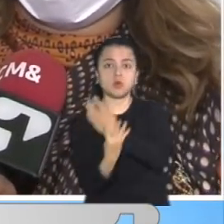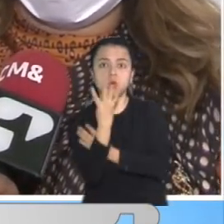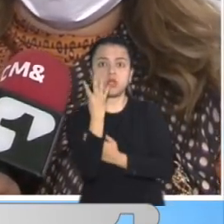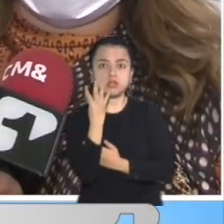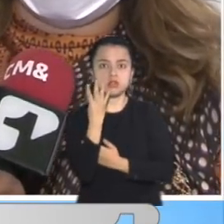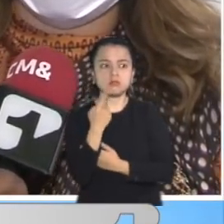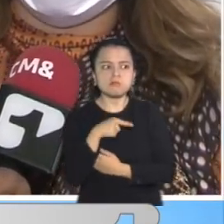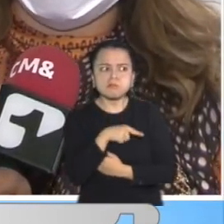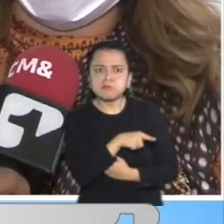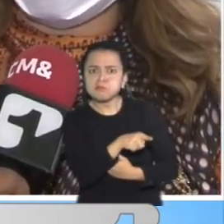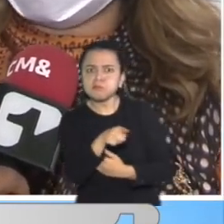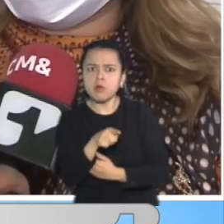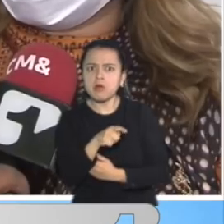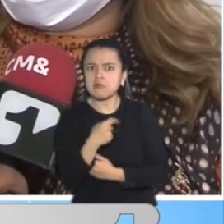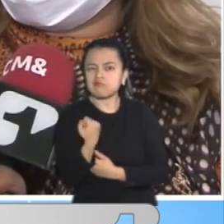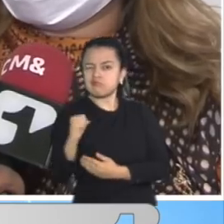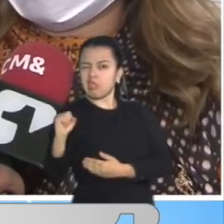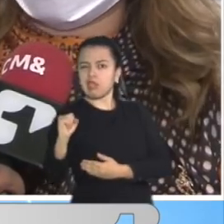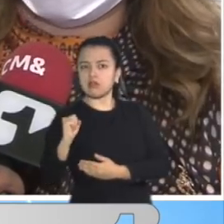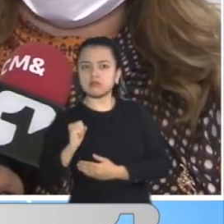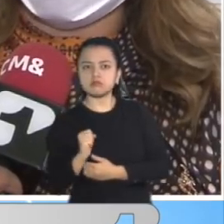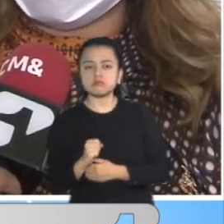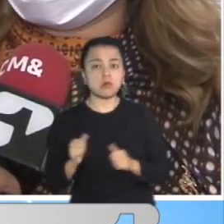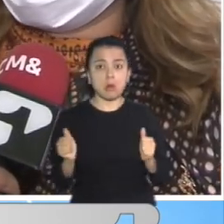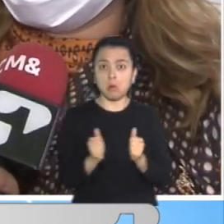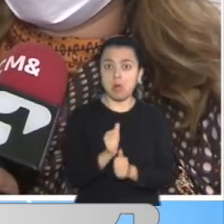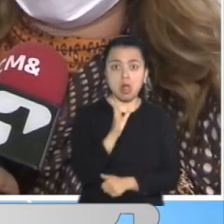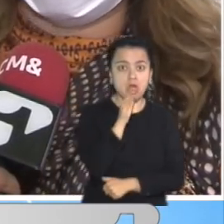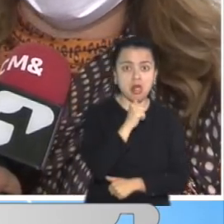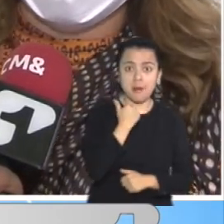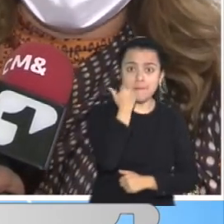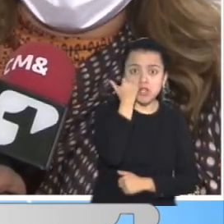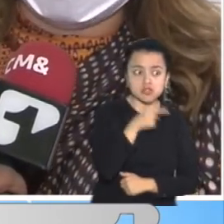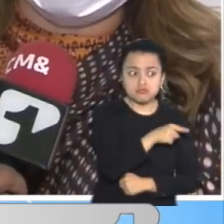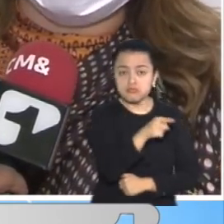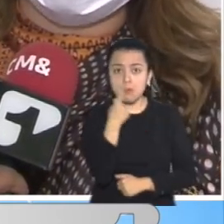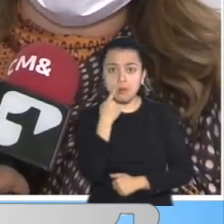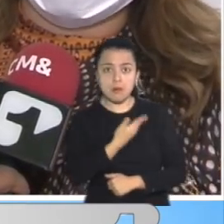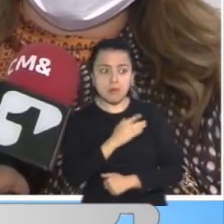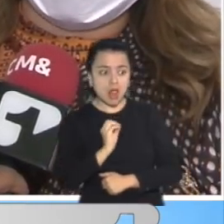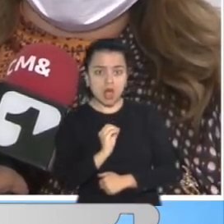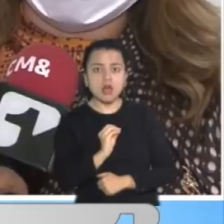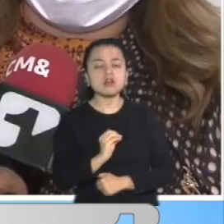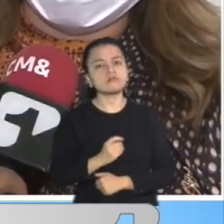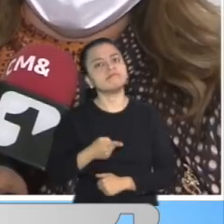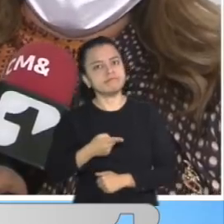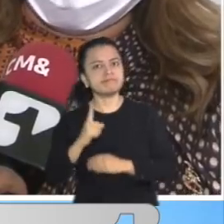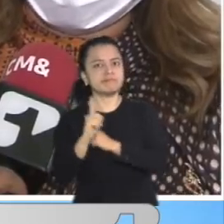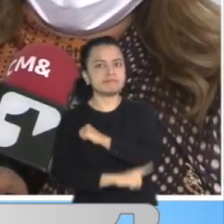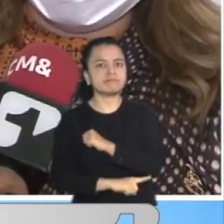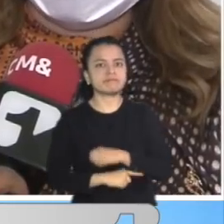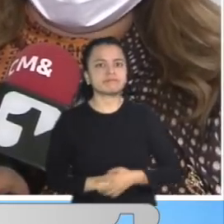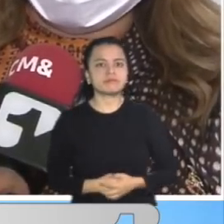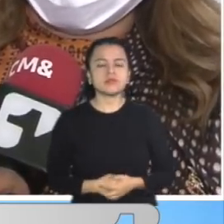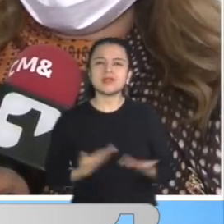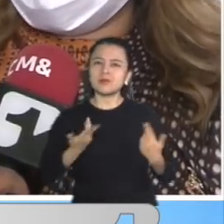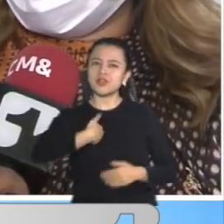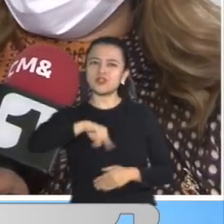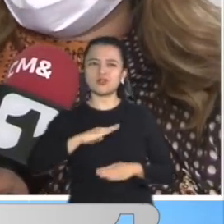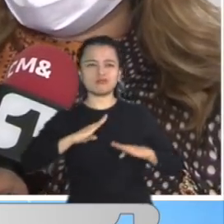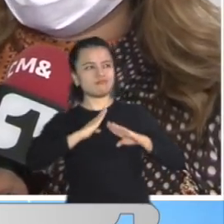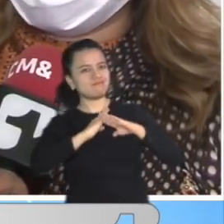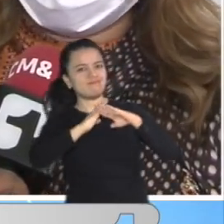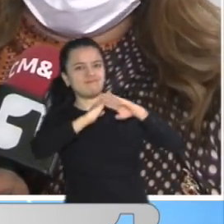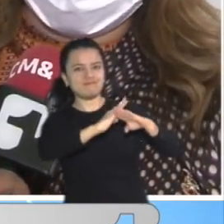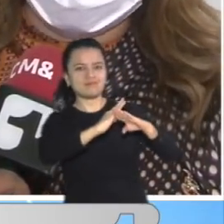menores que se encuentren en espacio público sin compañía de sus padres y como usted lo decía, esta medida lo que busca es que evitemos que